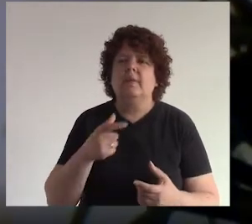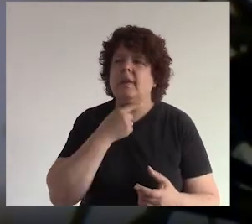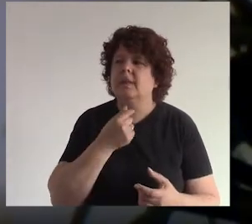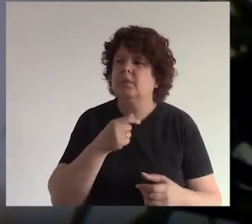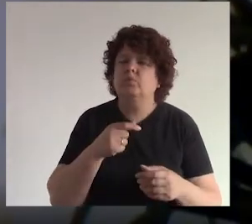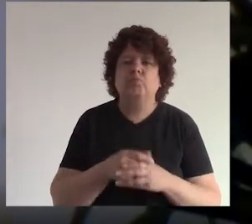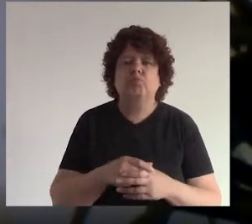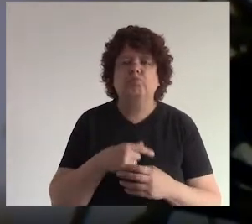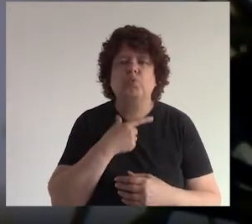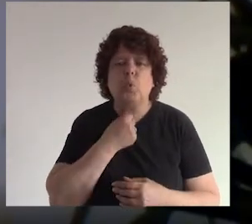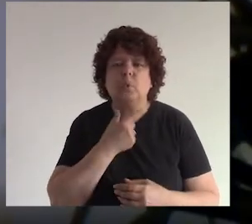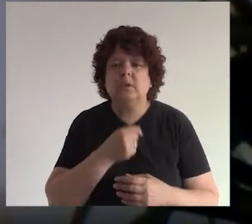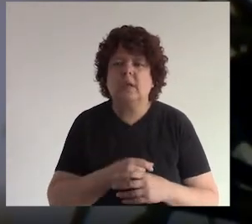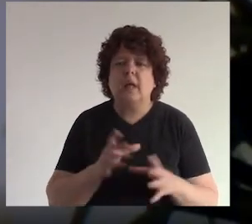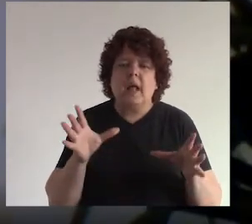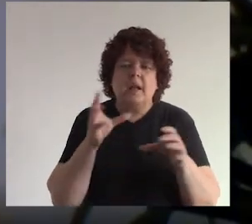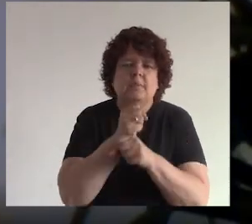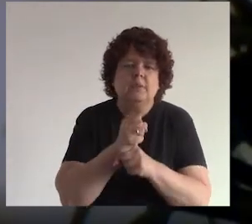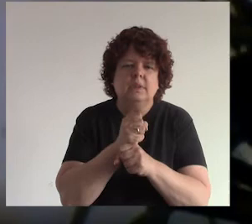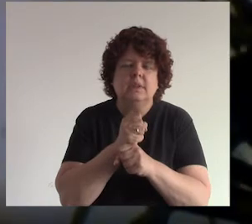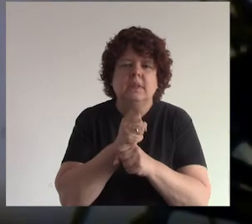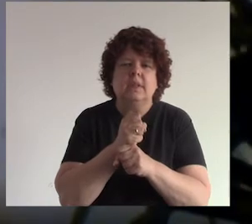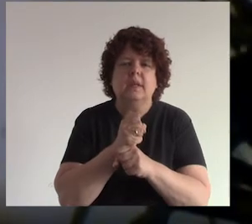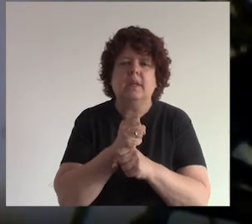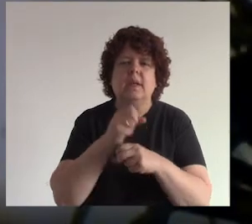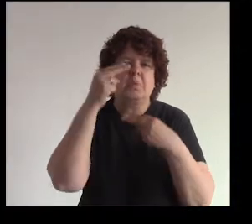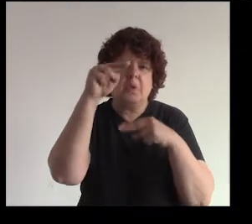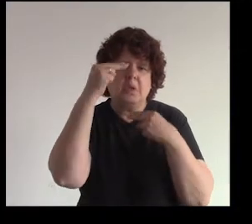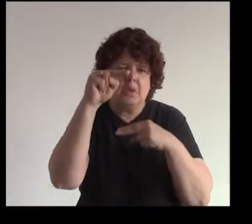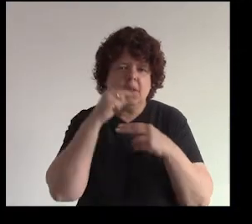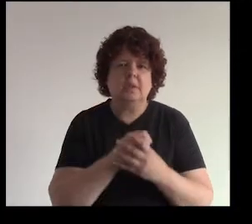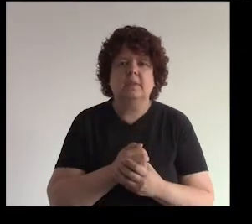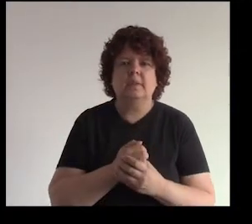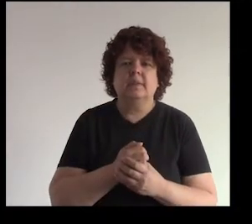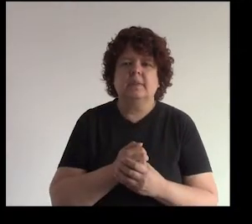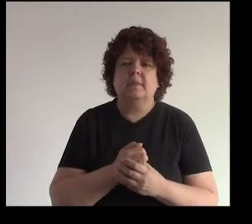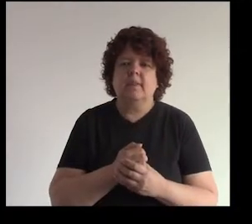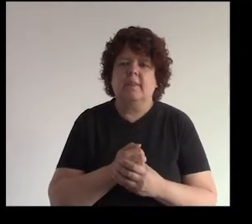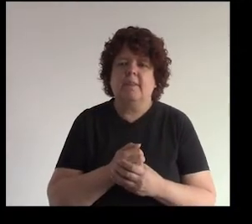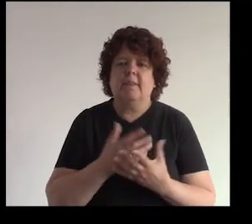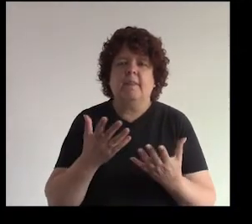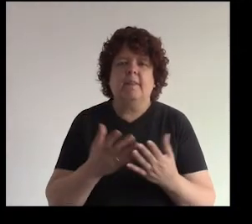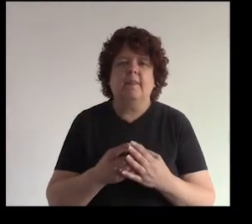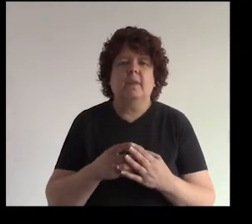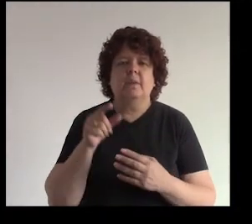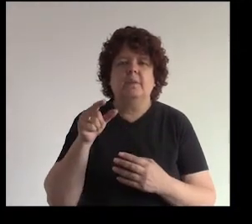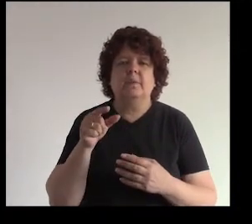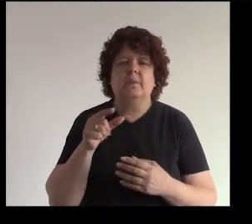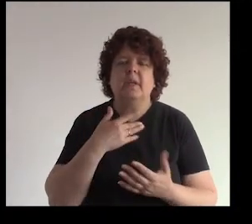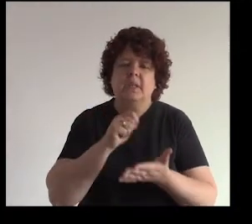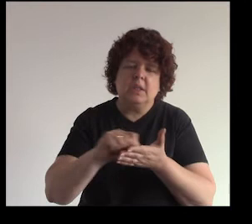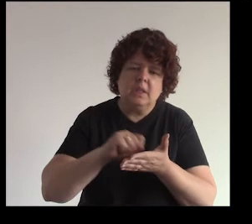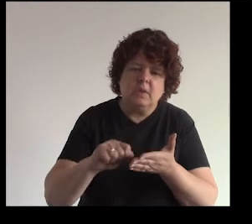te gusta hacer resúmenes de periodísticos ¿no? eres un